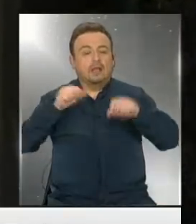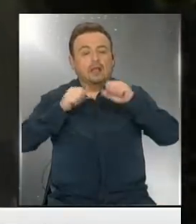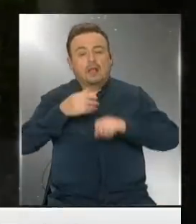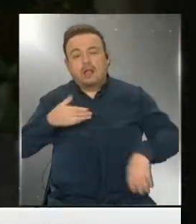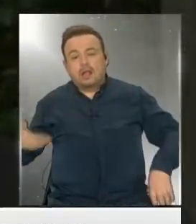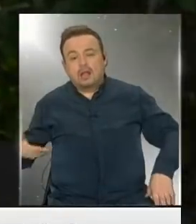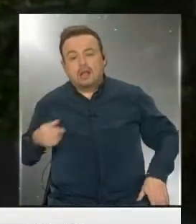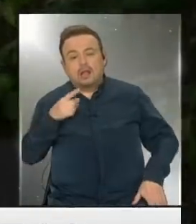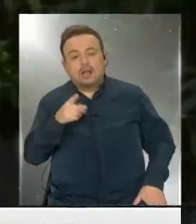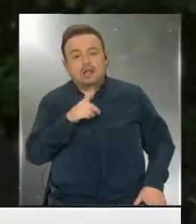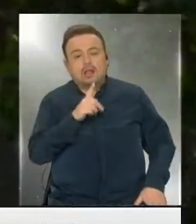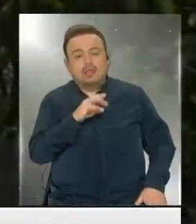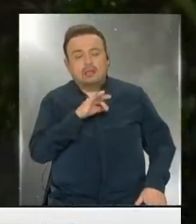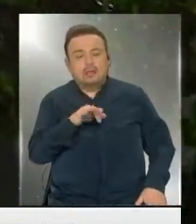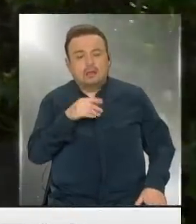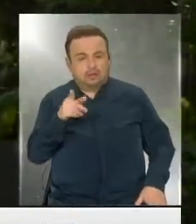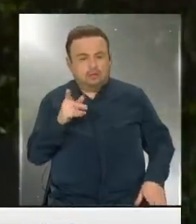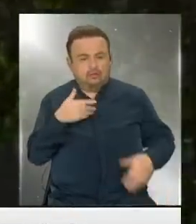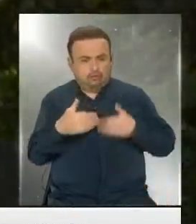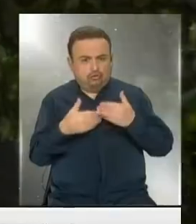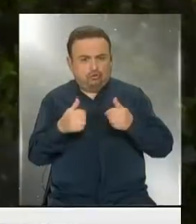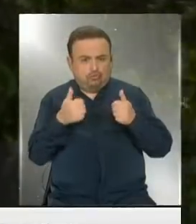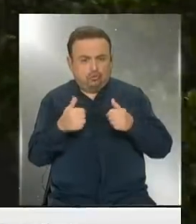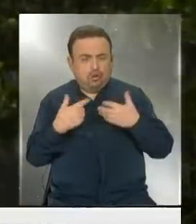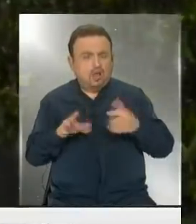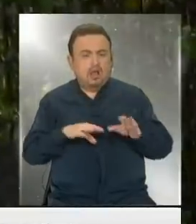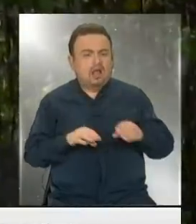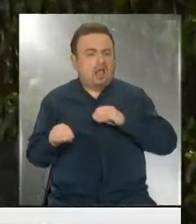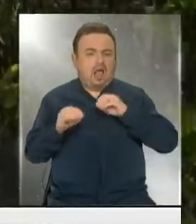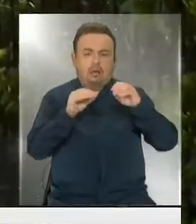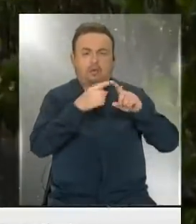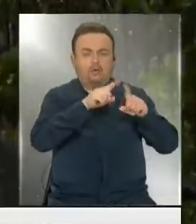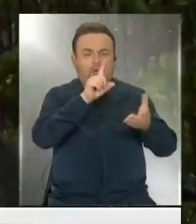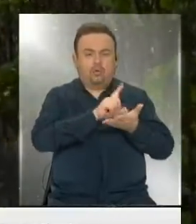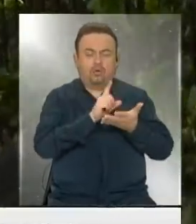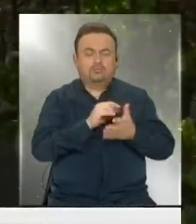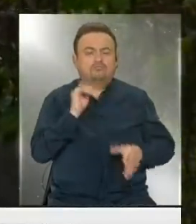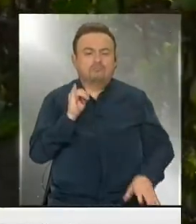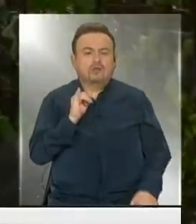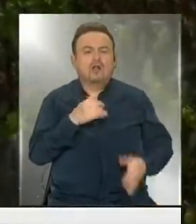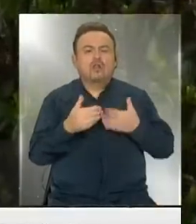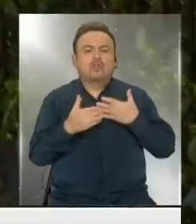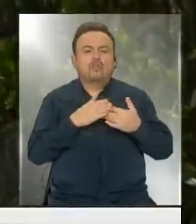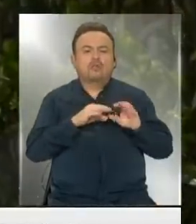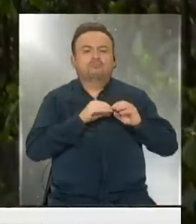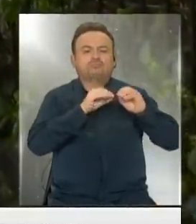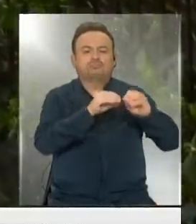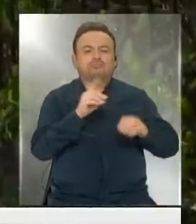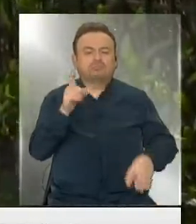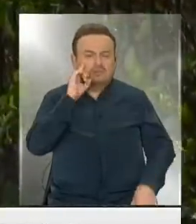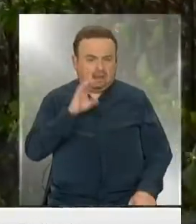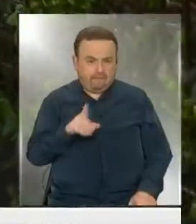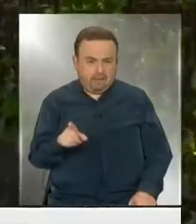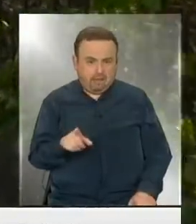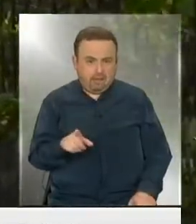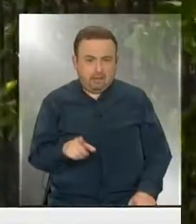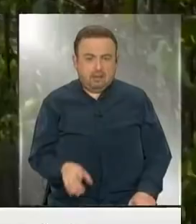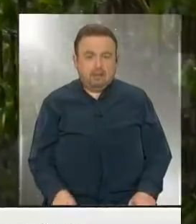lado Driver Encargo funciona? Se cambió. Se cambió. Sí. ¿A dónde se cambió, estimado SAE?